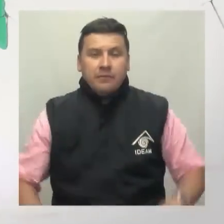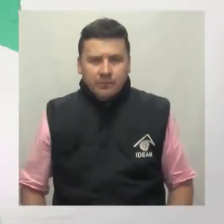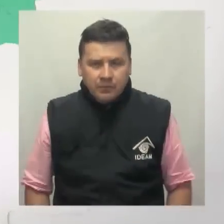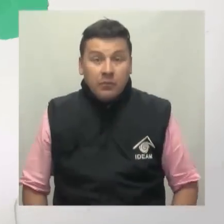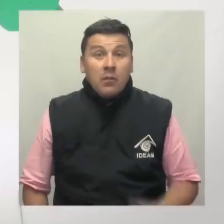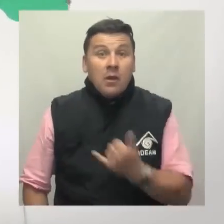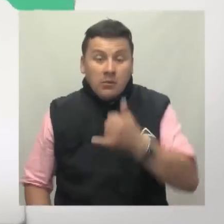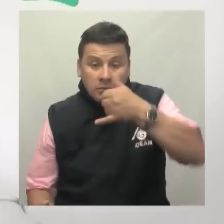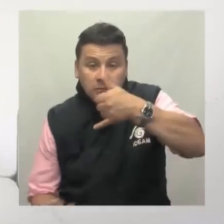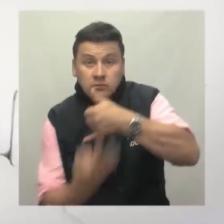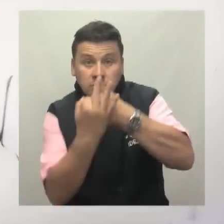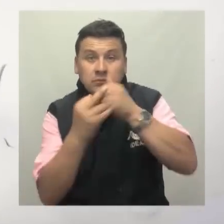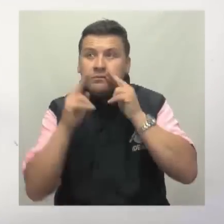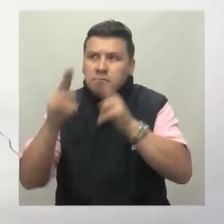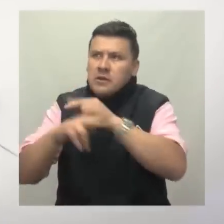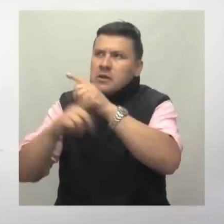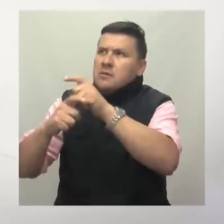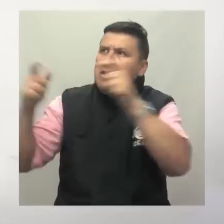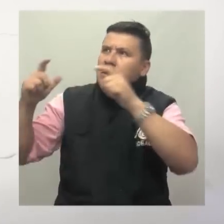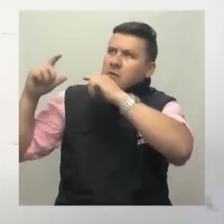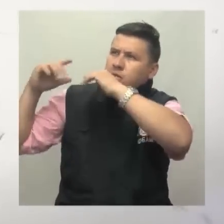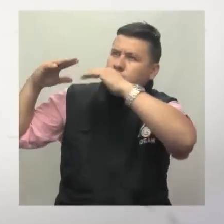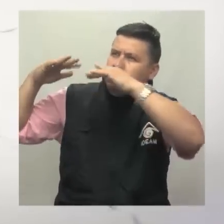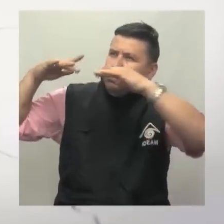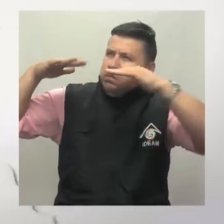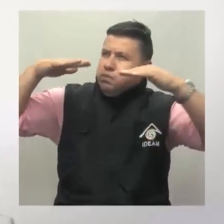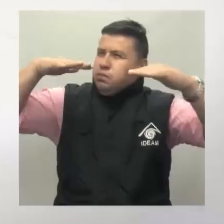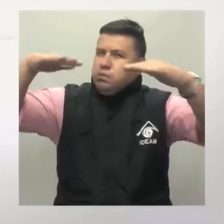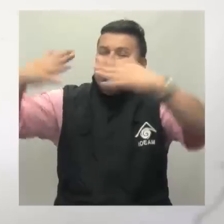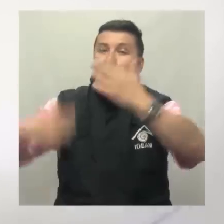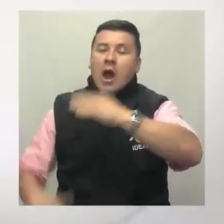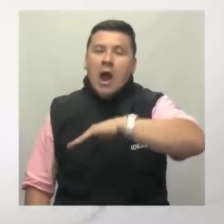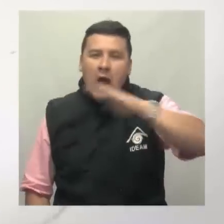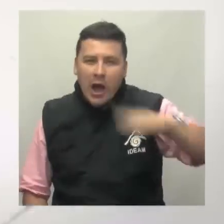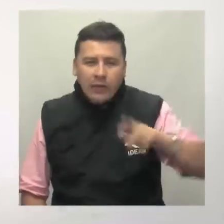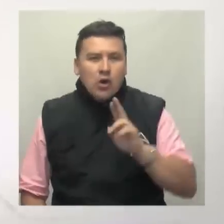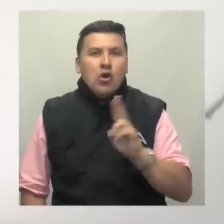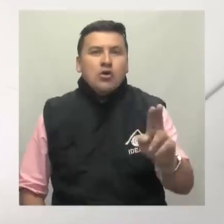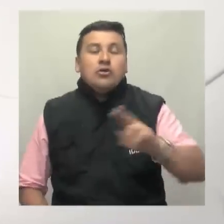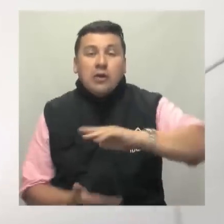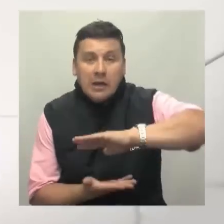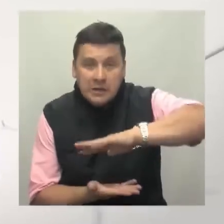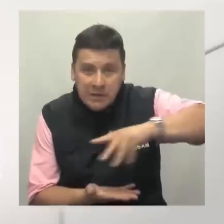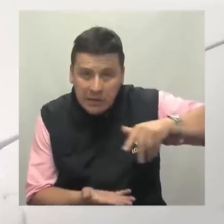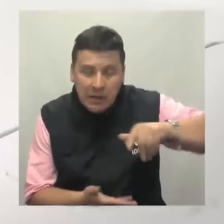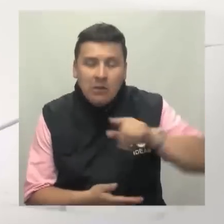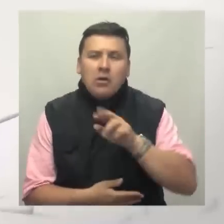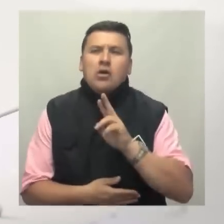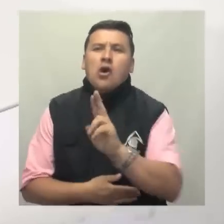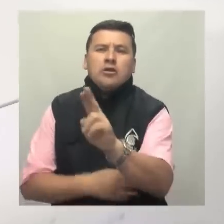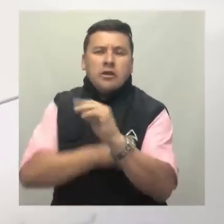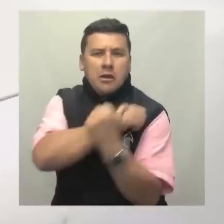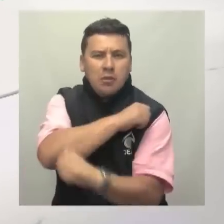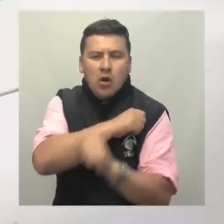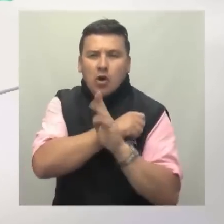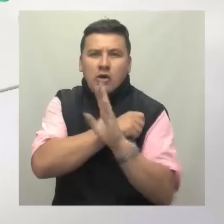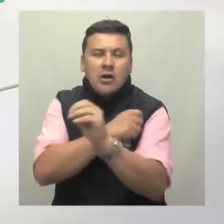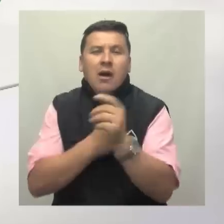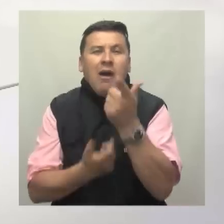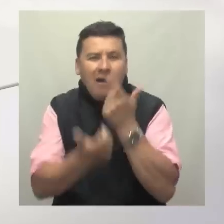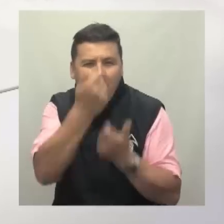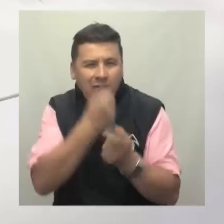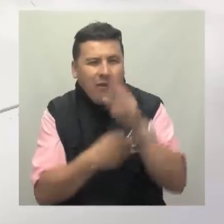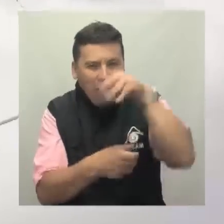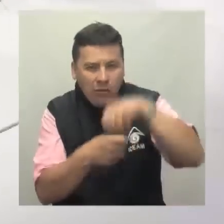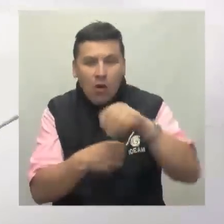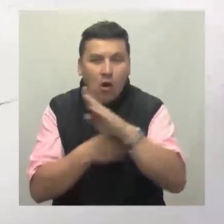andina tenemos un aumento de la nubosidad, con precipitaciones en áreas de Antioquia, sur de Santander, occidente de Boyacá, zonas del eje